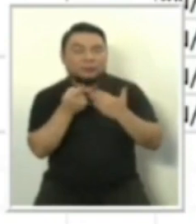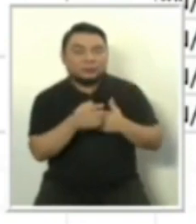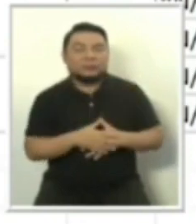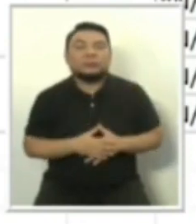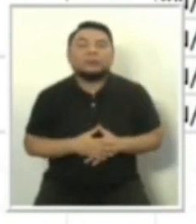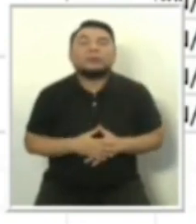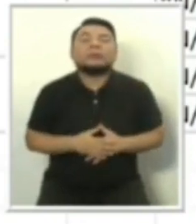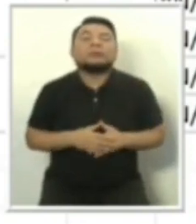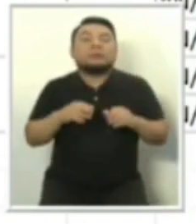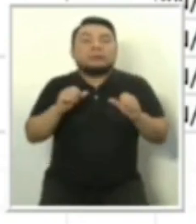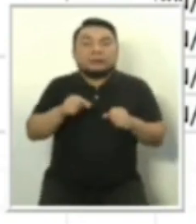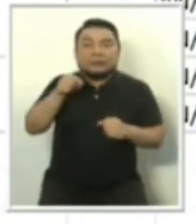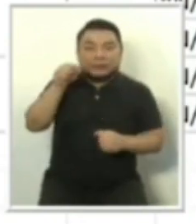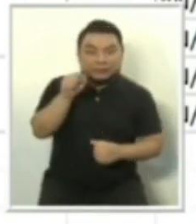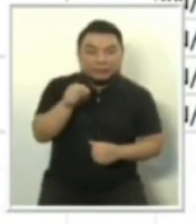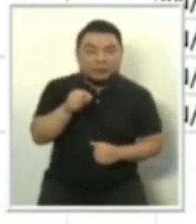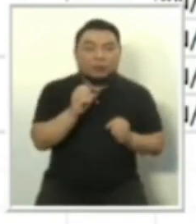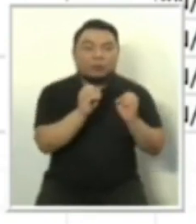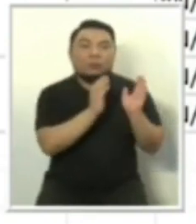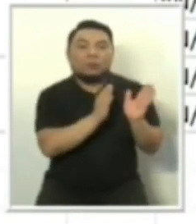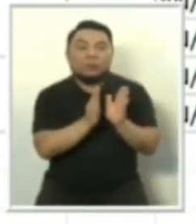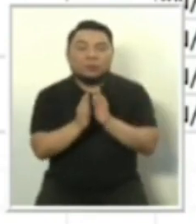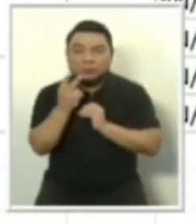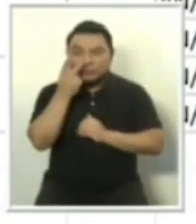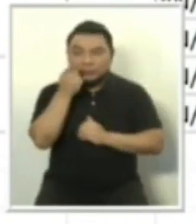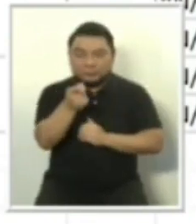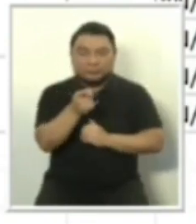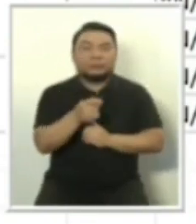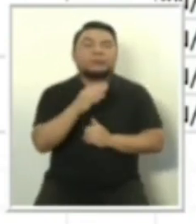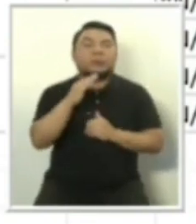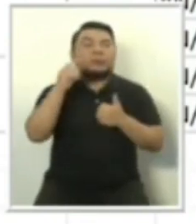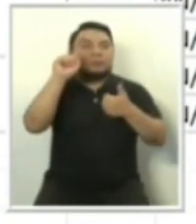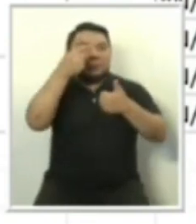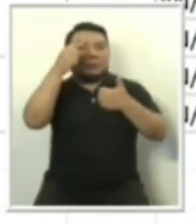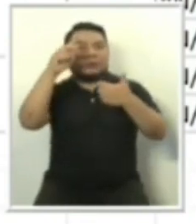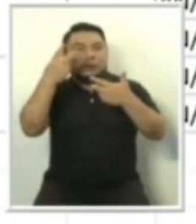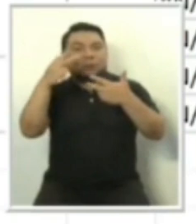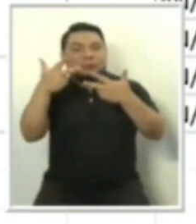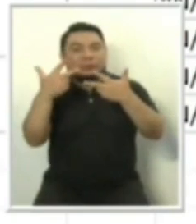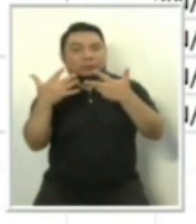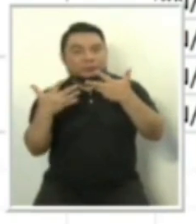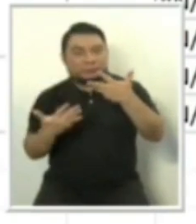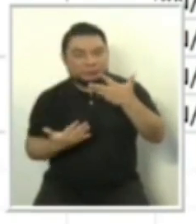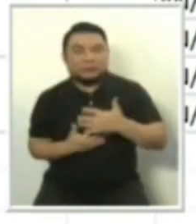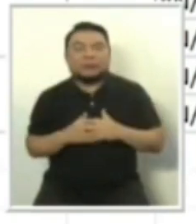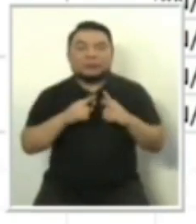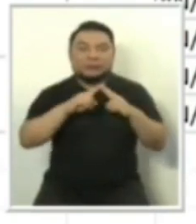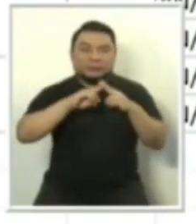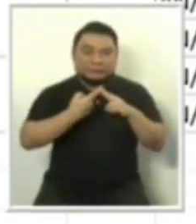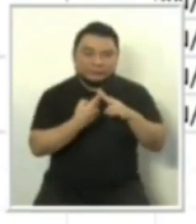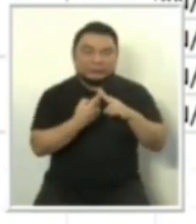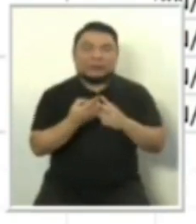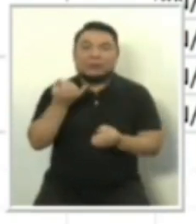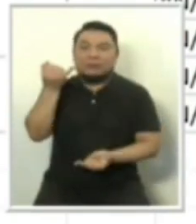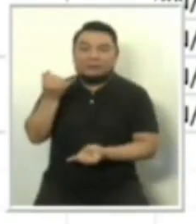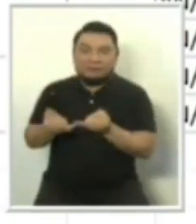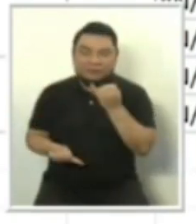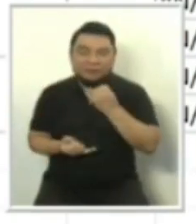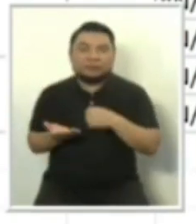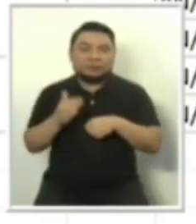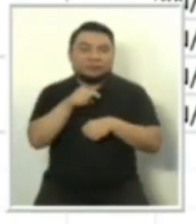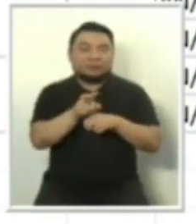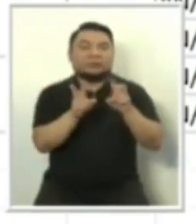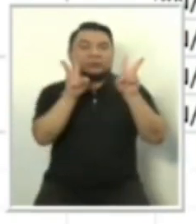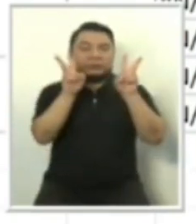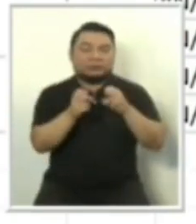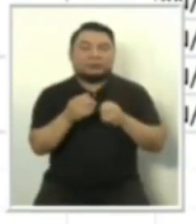así. Pero este orden que vemos acá es el de las intervenciones iniciales y finales sobre el tema